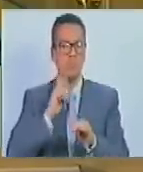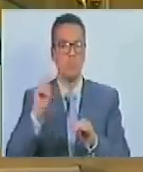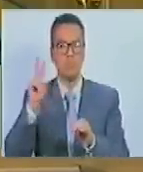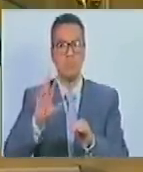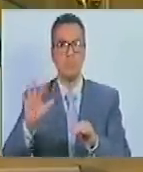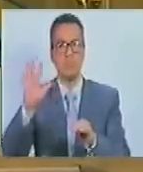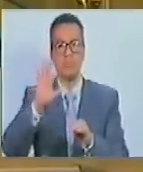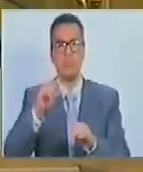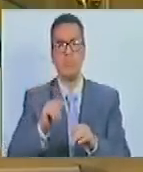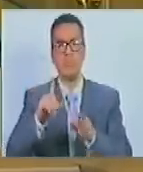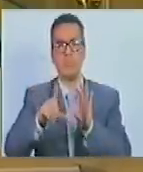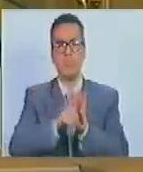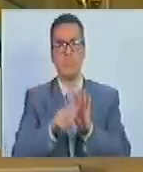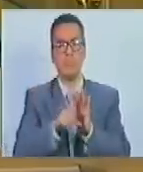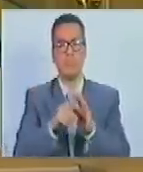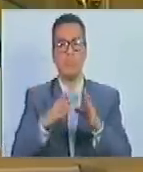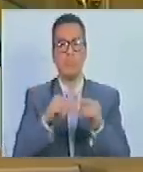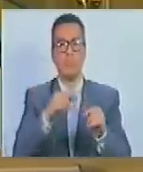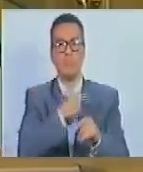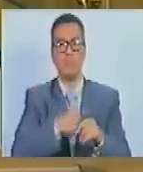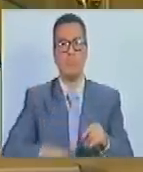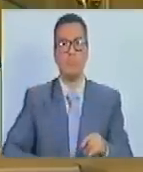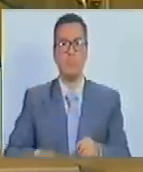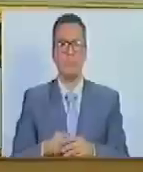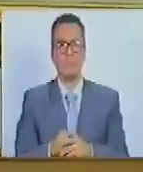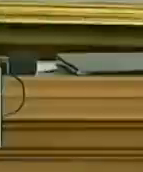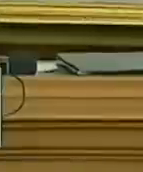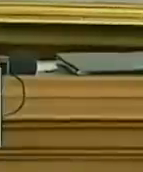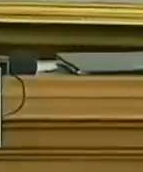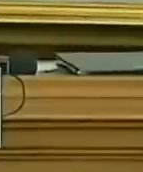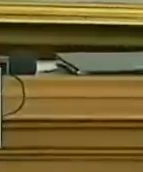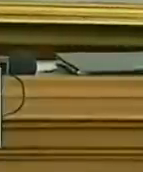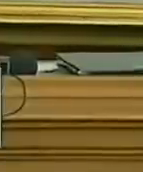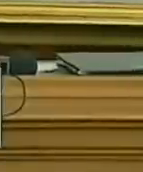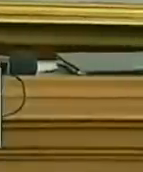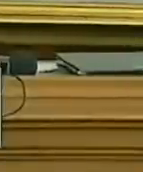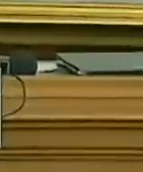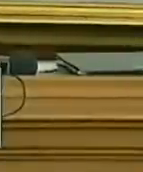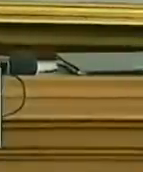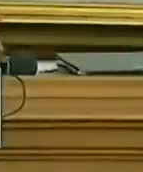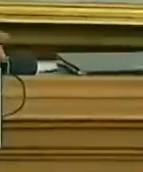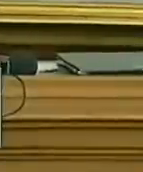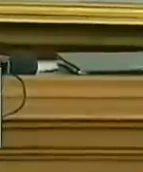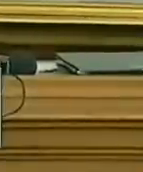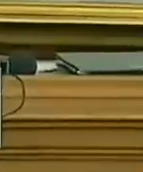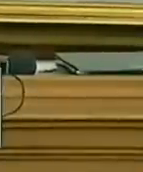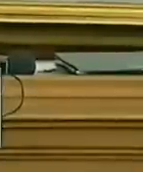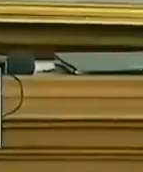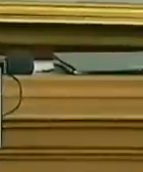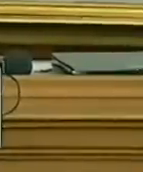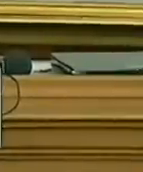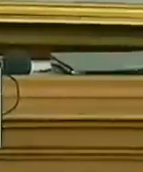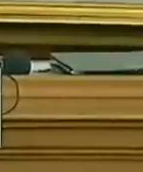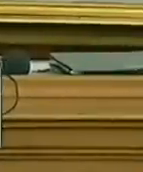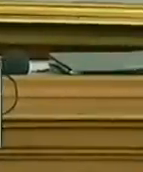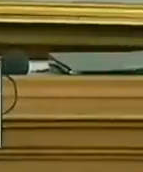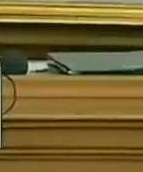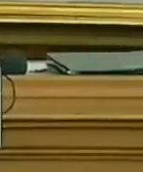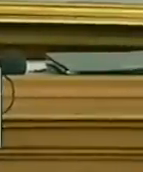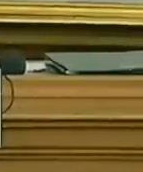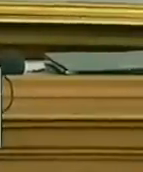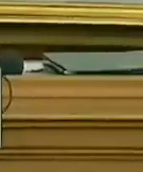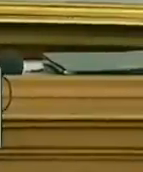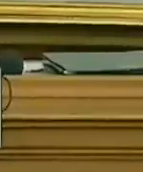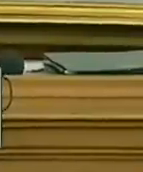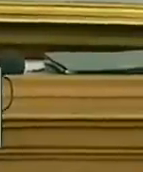de Venezuela y la ley. Esto, señor presidente. Con un poquito de agua, secretaria. Para comentar lo siguiente